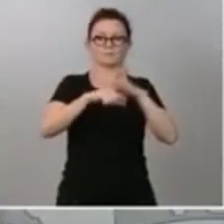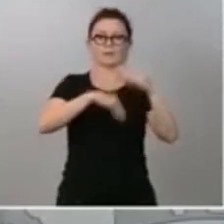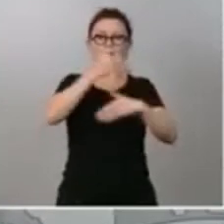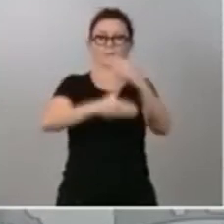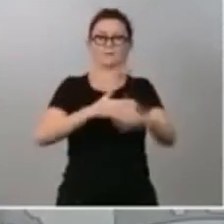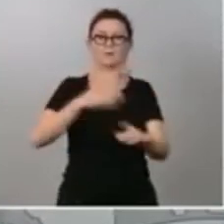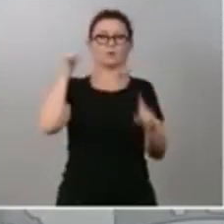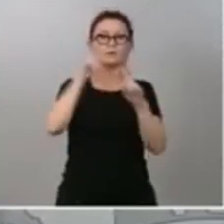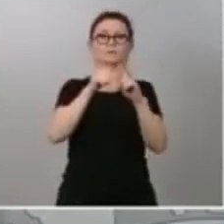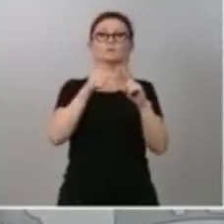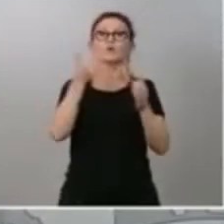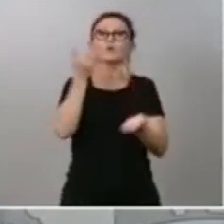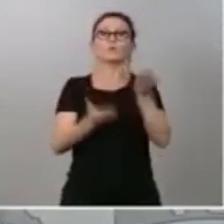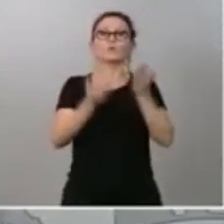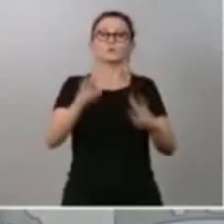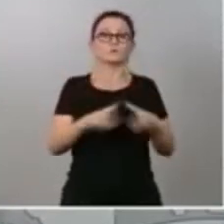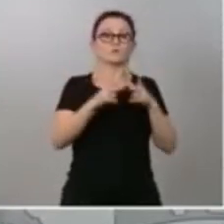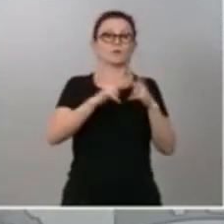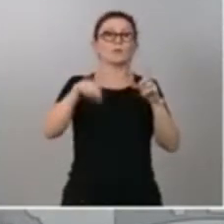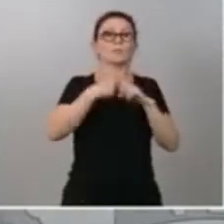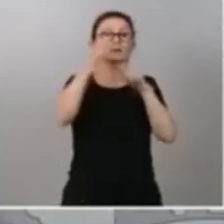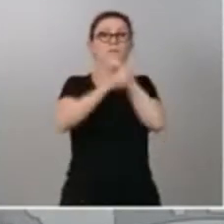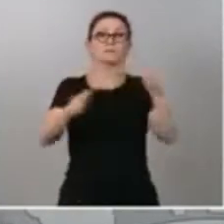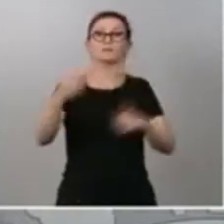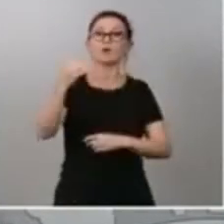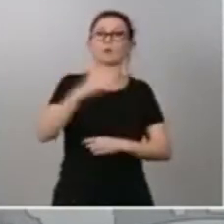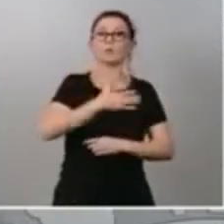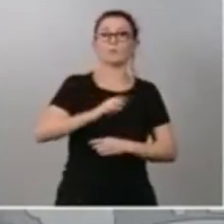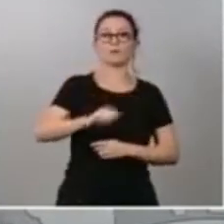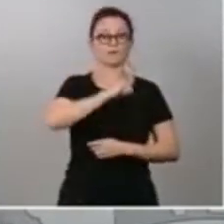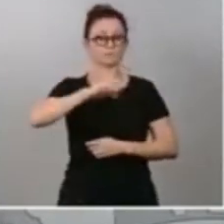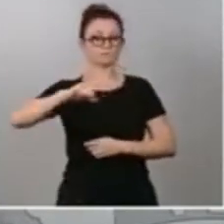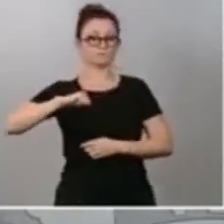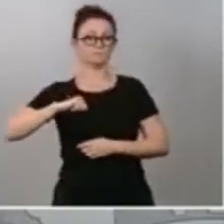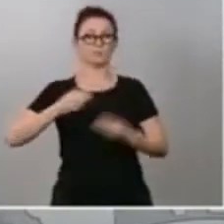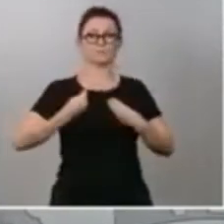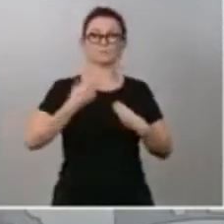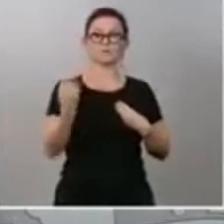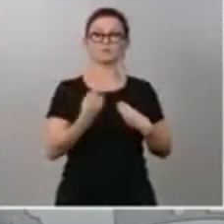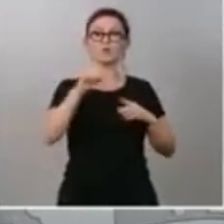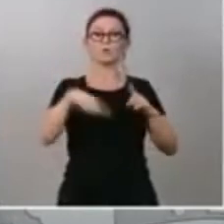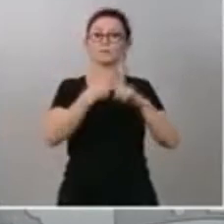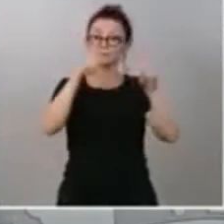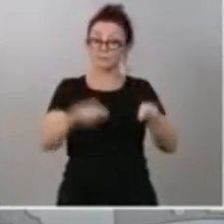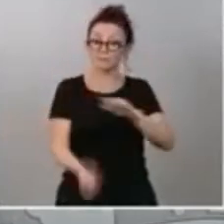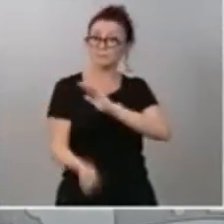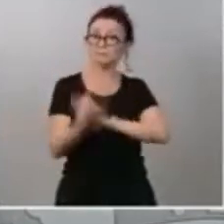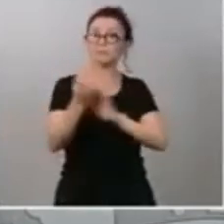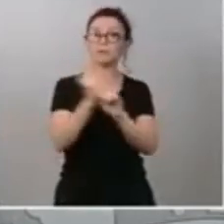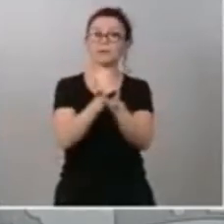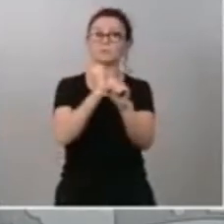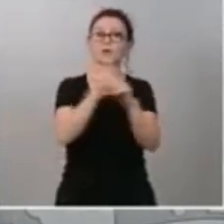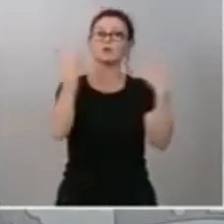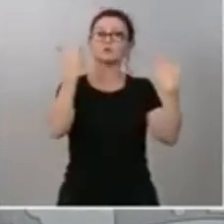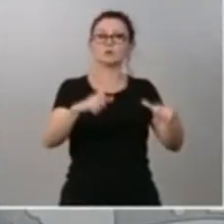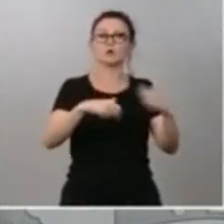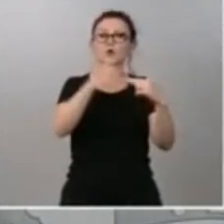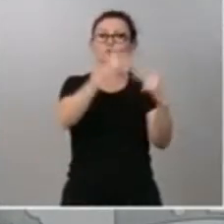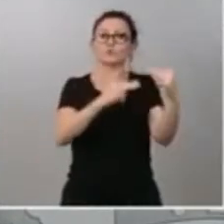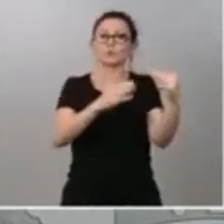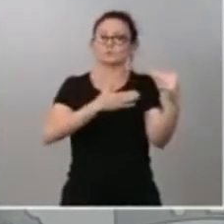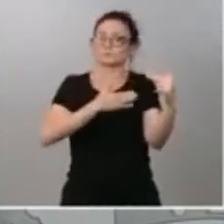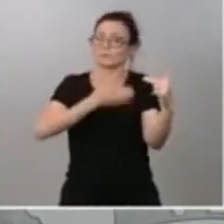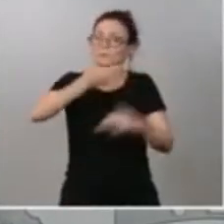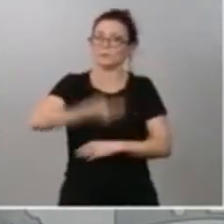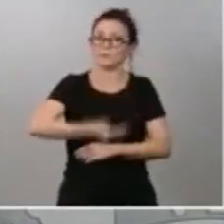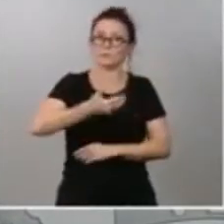solamente de emancipación de la gente joven en nuestro país, sino también de creación de empleo. El sector de la construcción es un sector muy importante para la economía